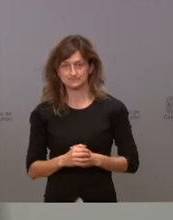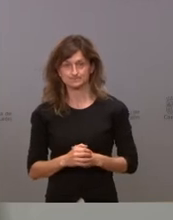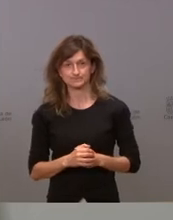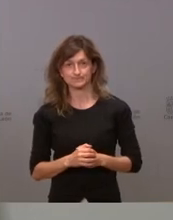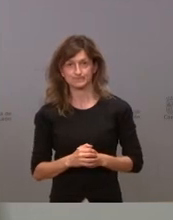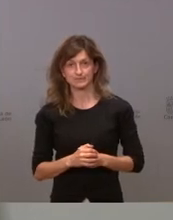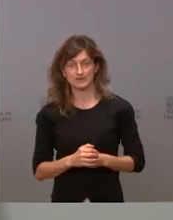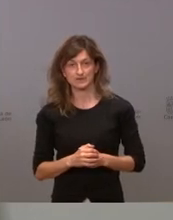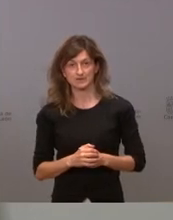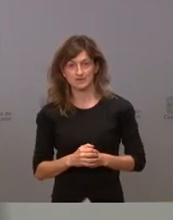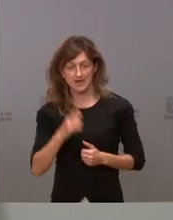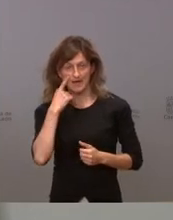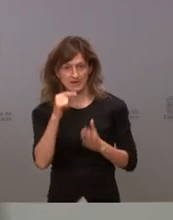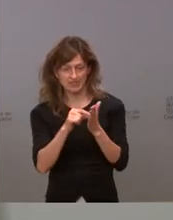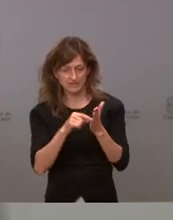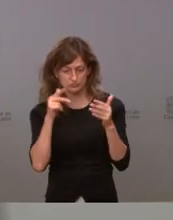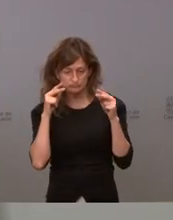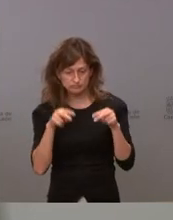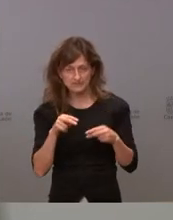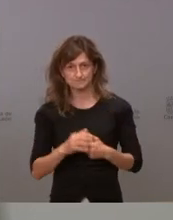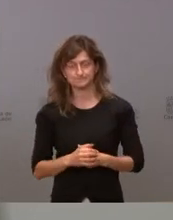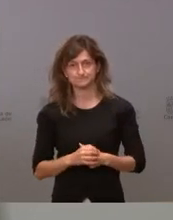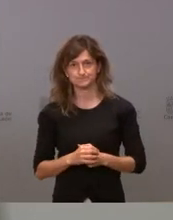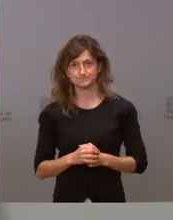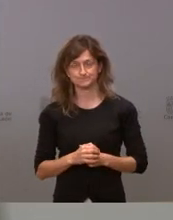la mayoría le voy a decir los datos concretamente los tengo aquí